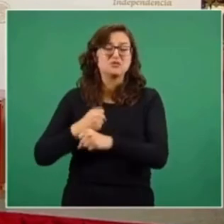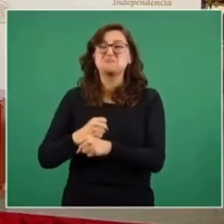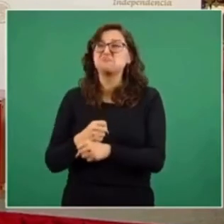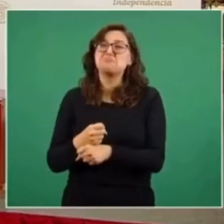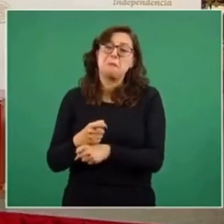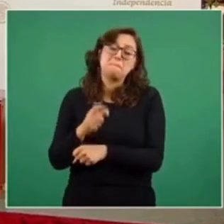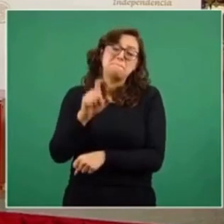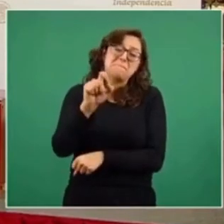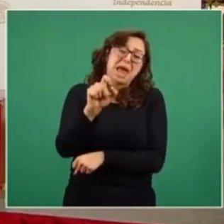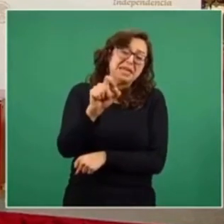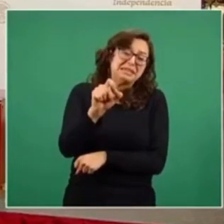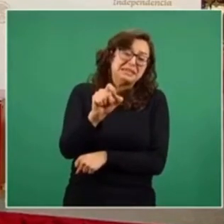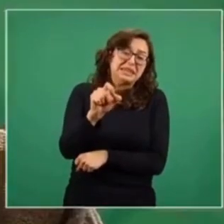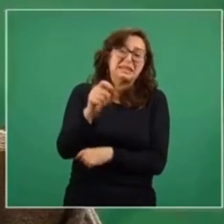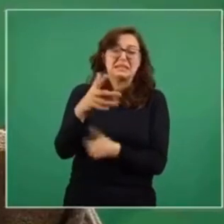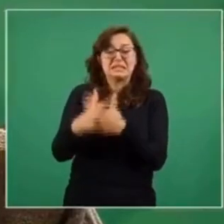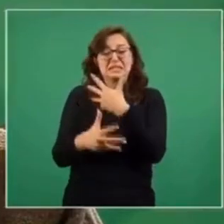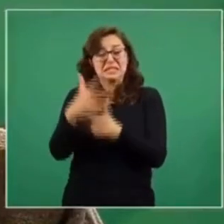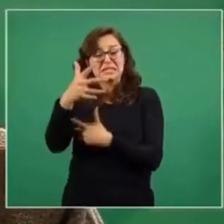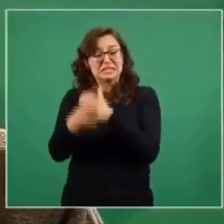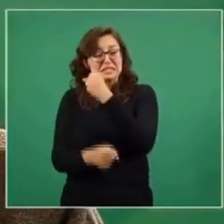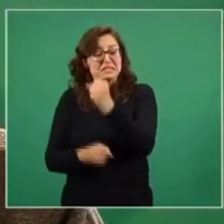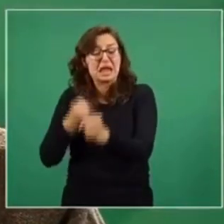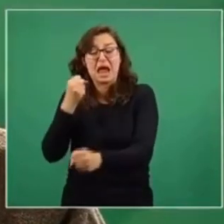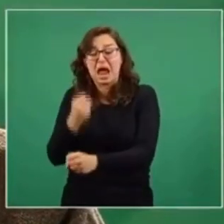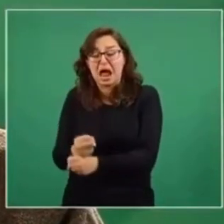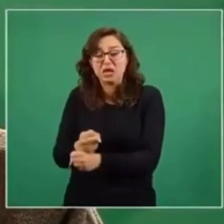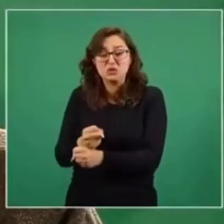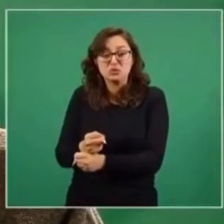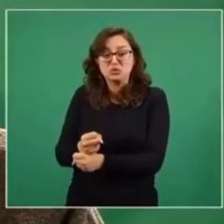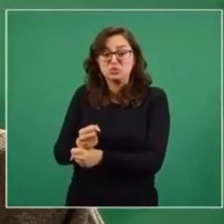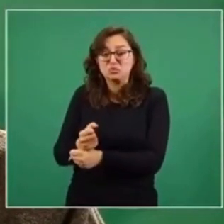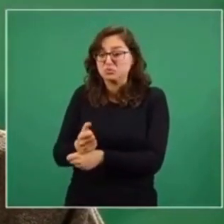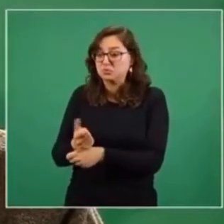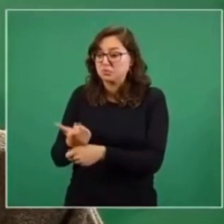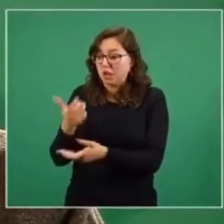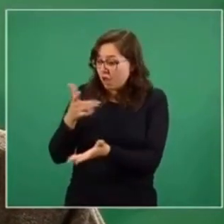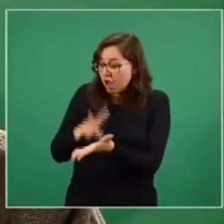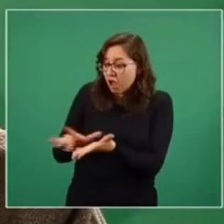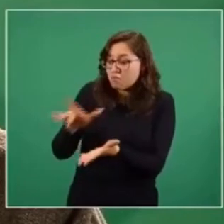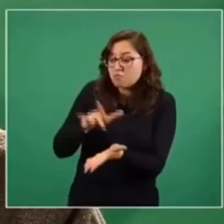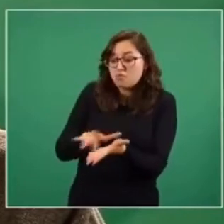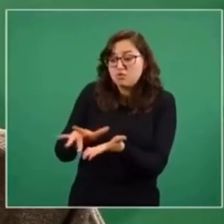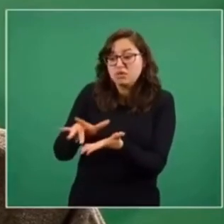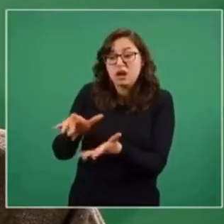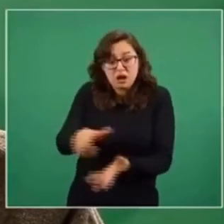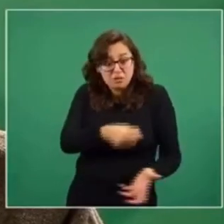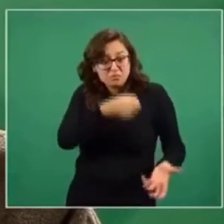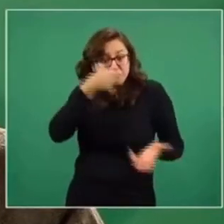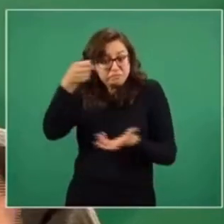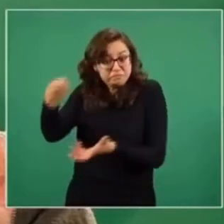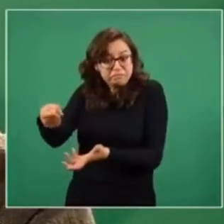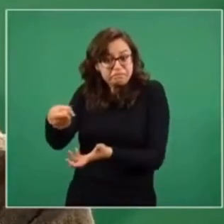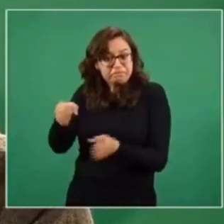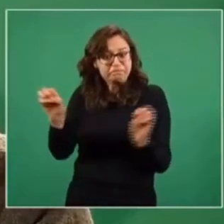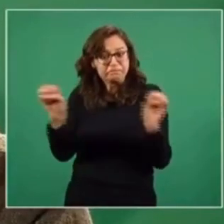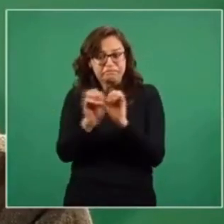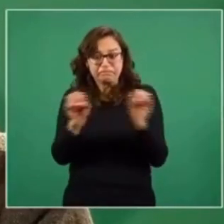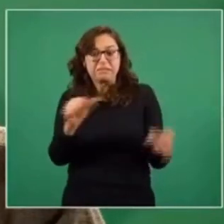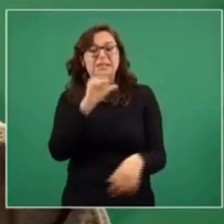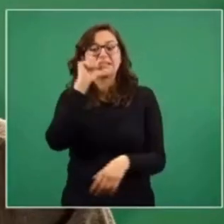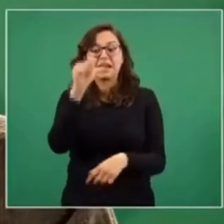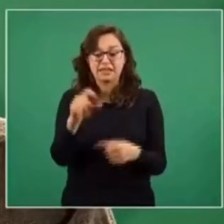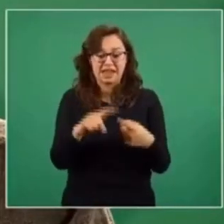años al menos, no se hicieron las inversiones para desarrollar el sistema de salud en términos de dinero